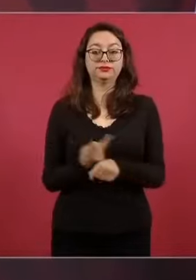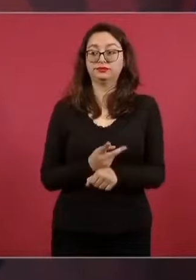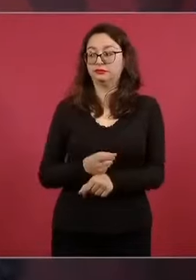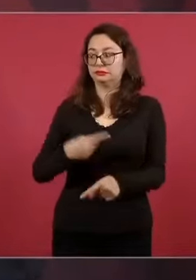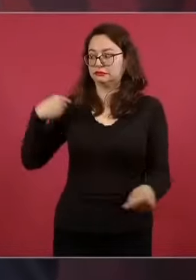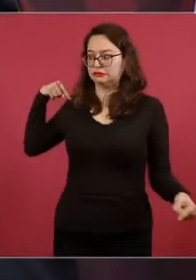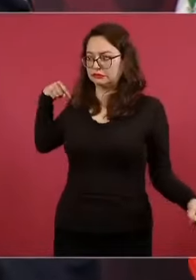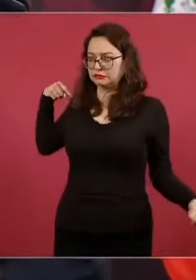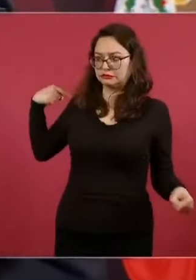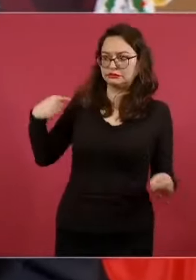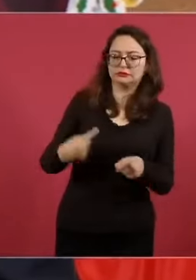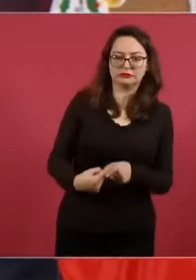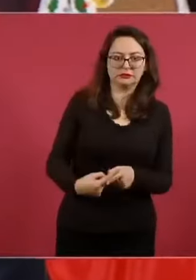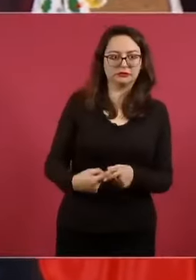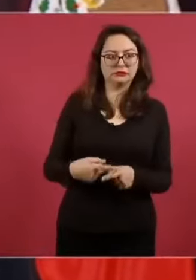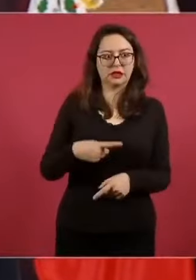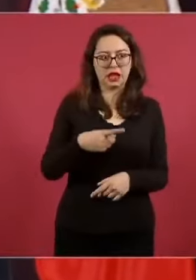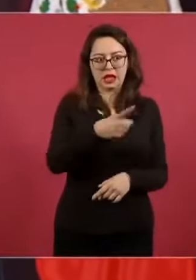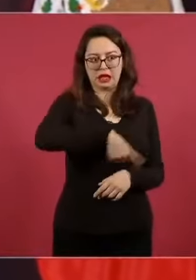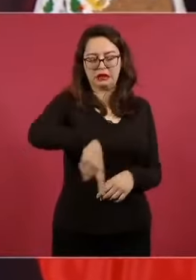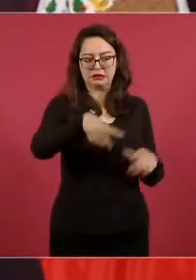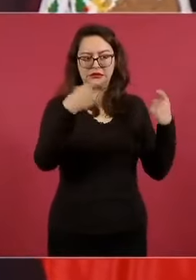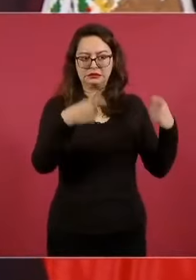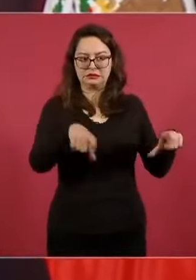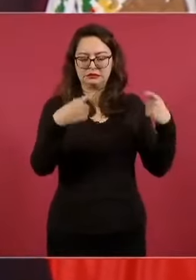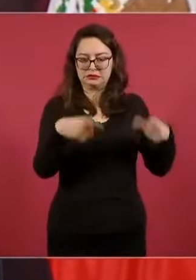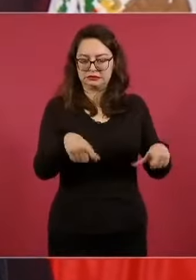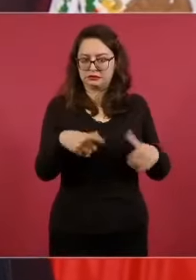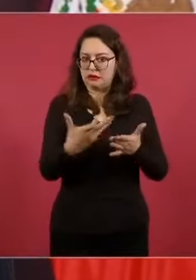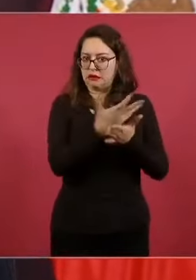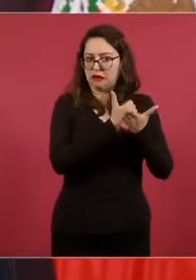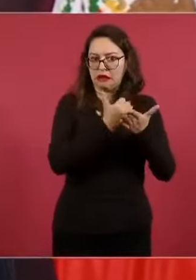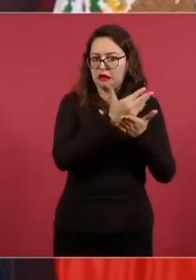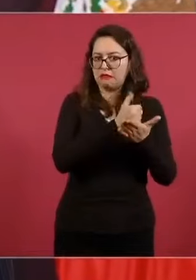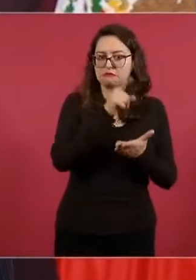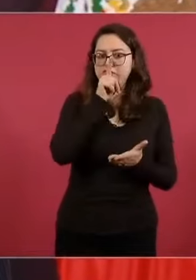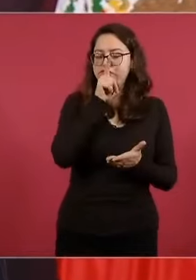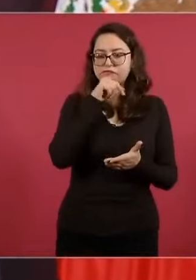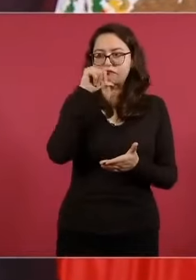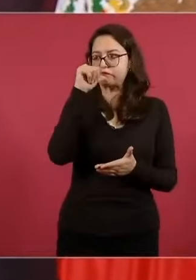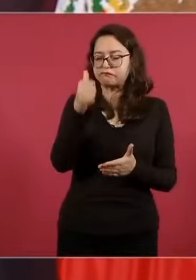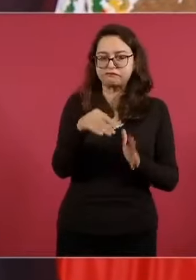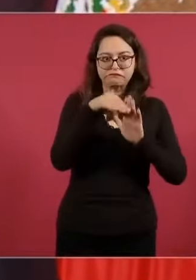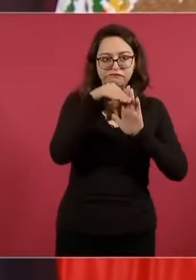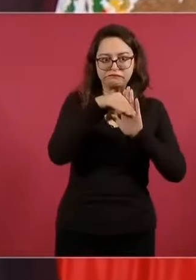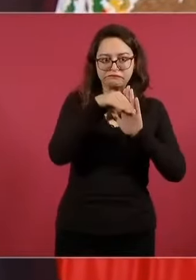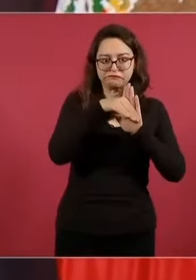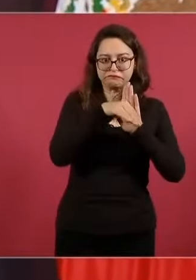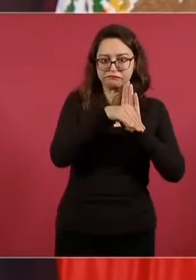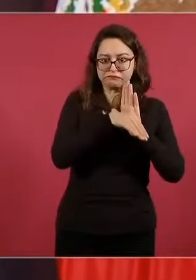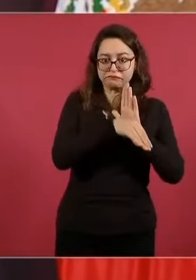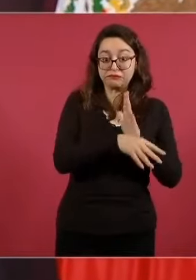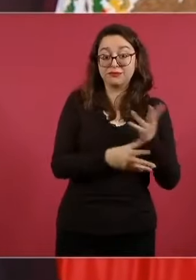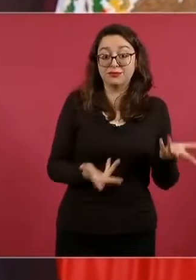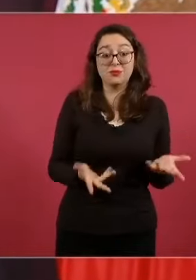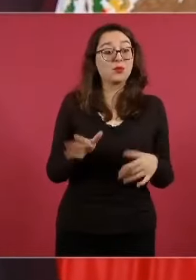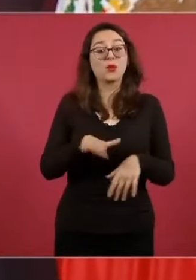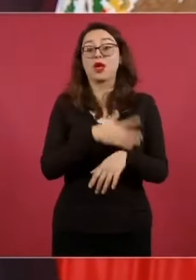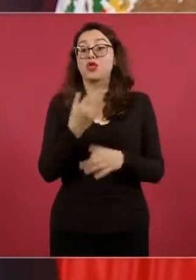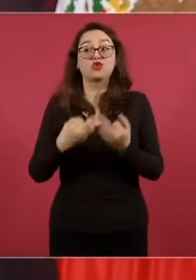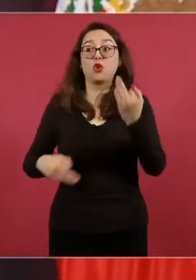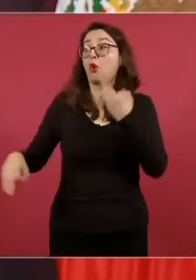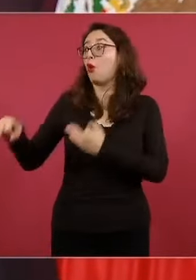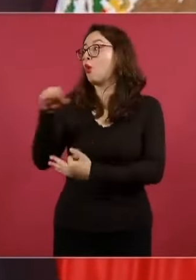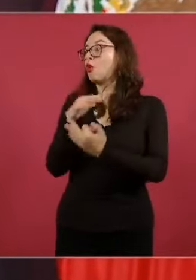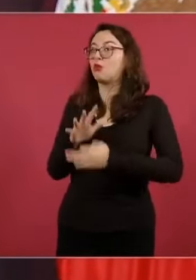era una decadencia